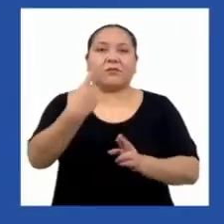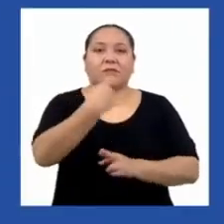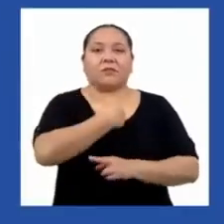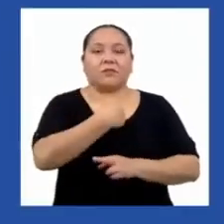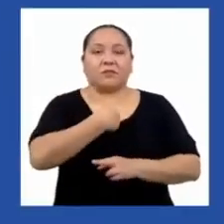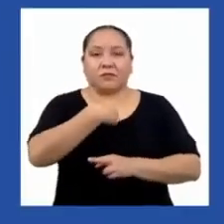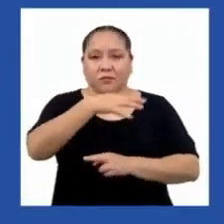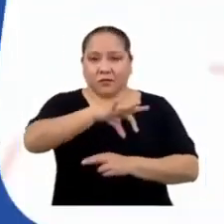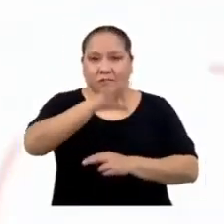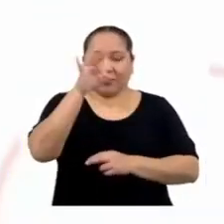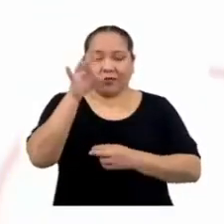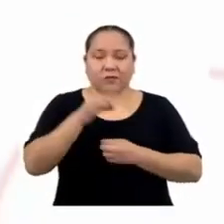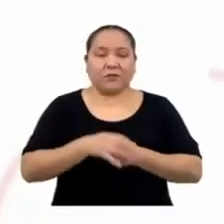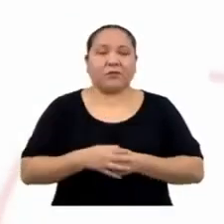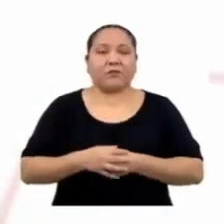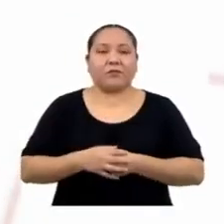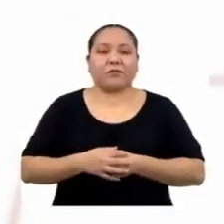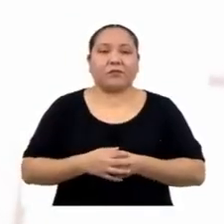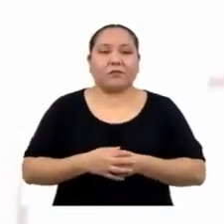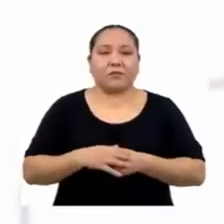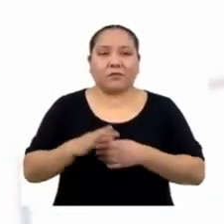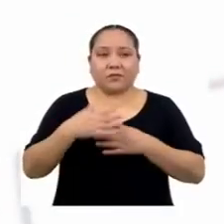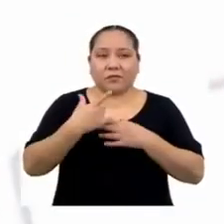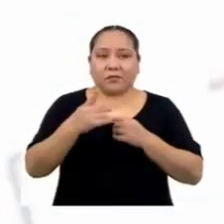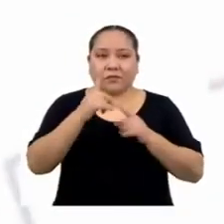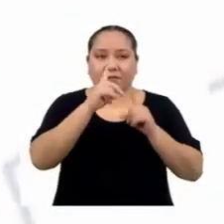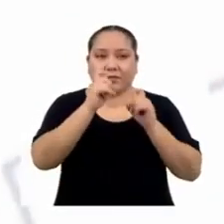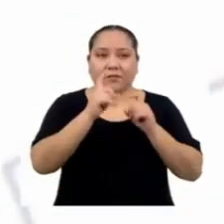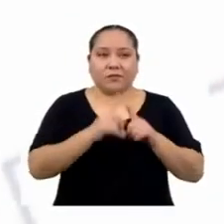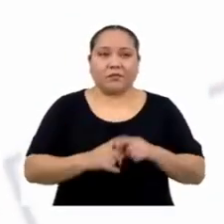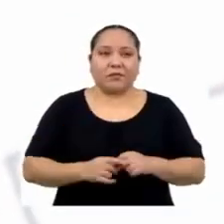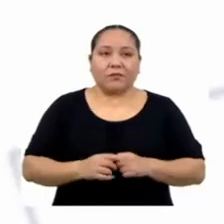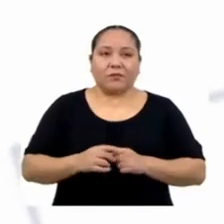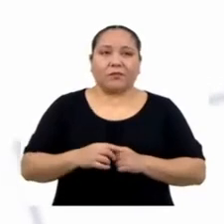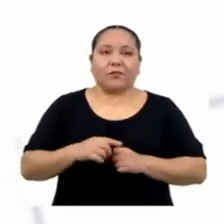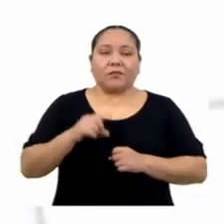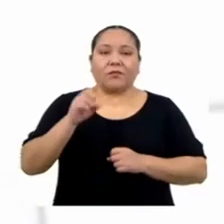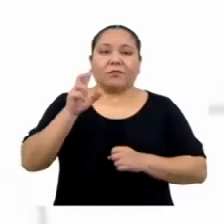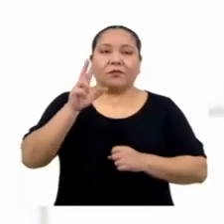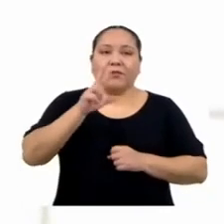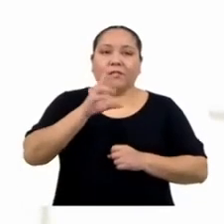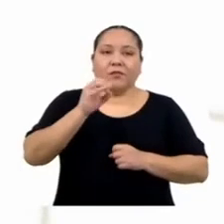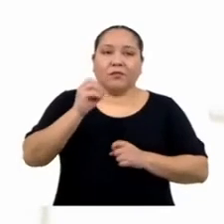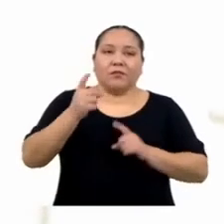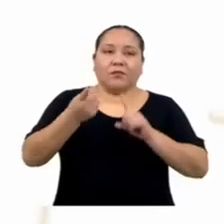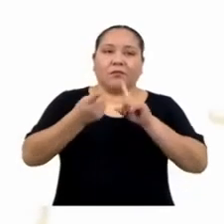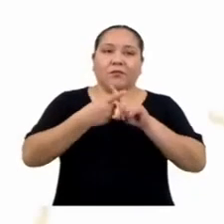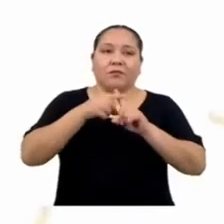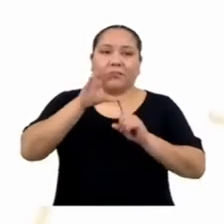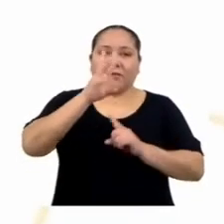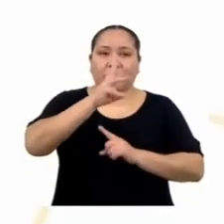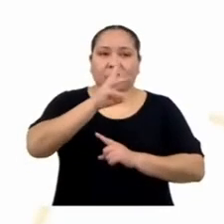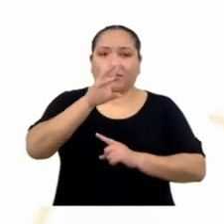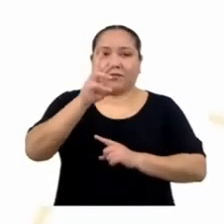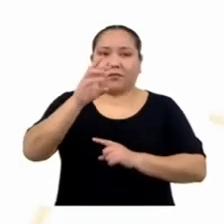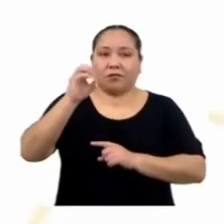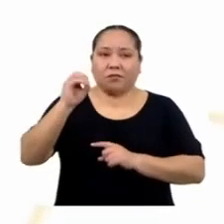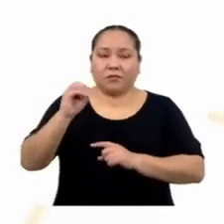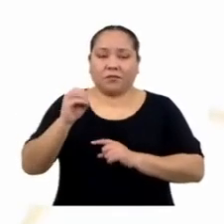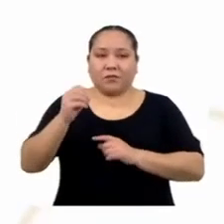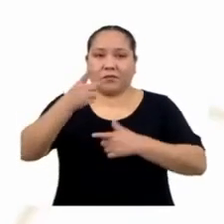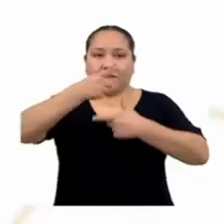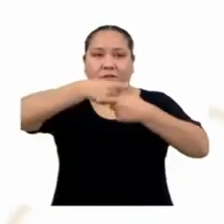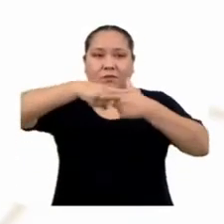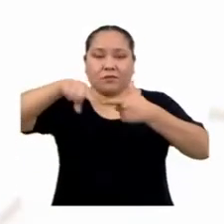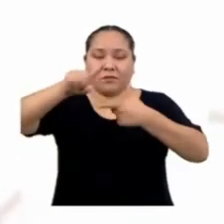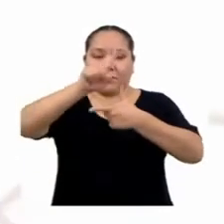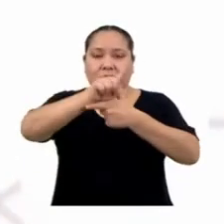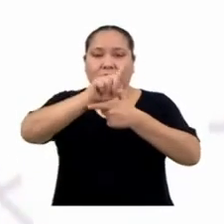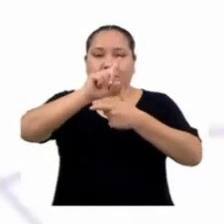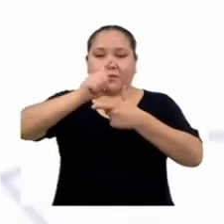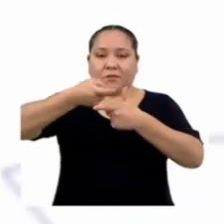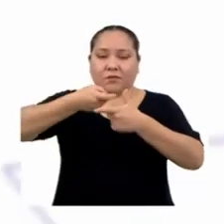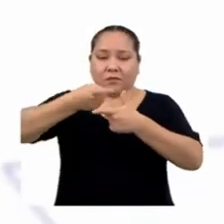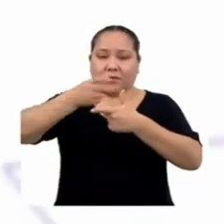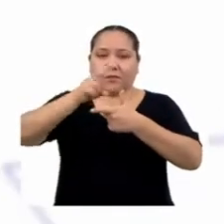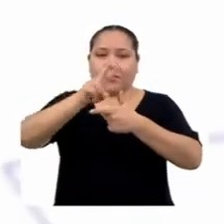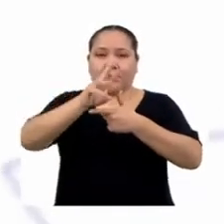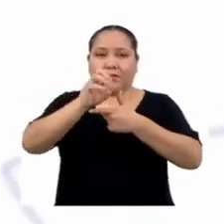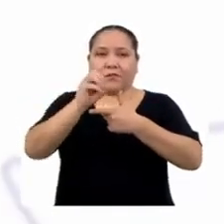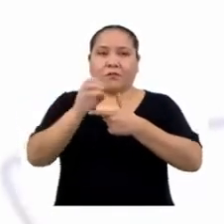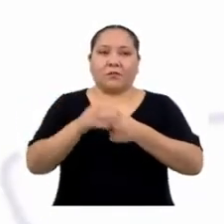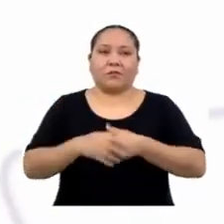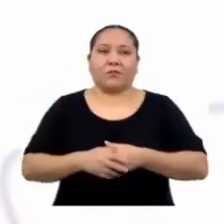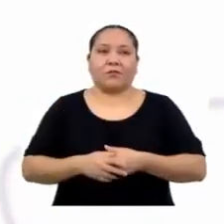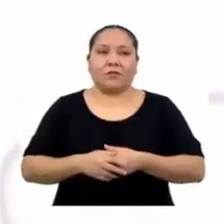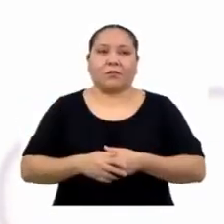obtuve. Luego de multiplicar los denominadores por el número de muestra y dividirlo entre el total, obtuvimos que la muestra